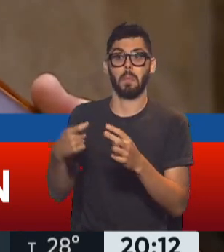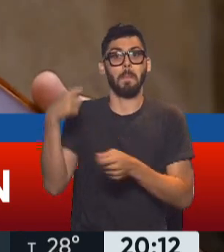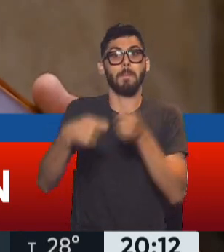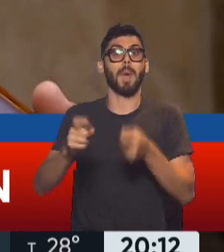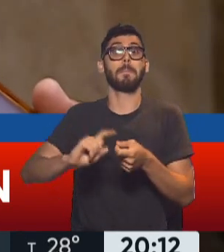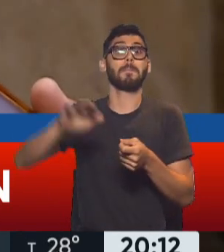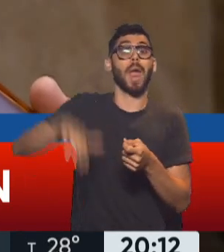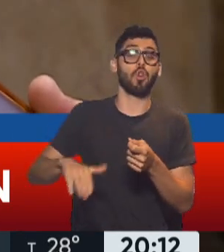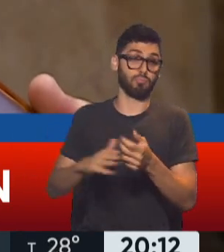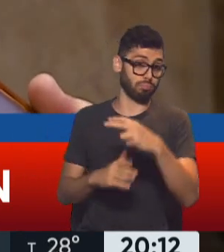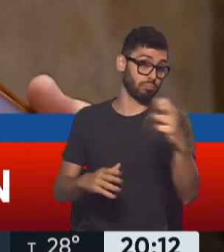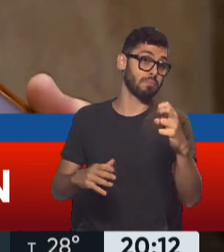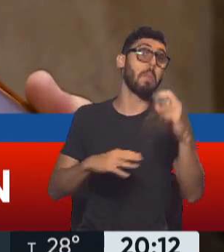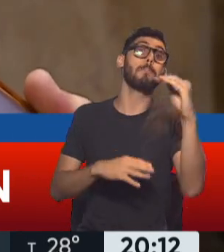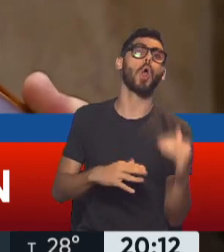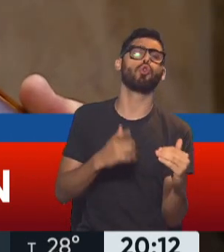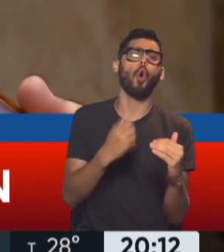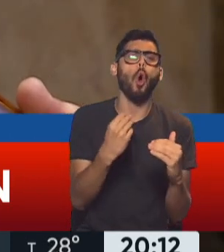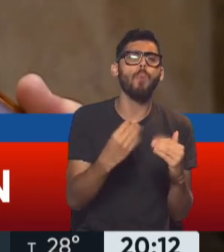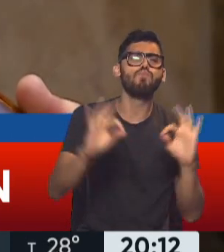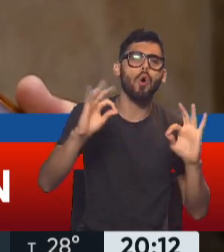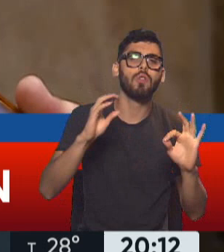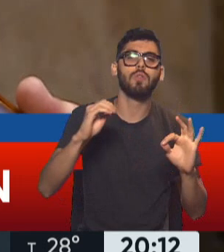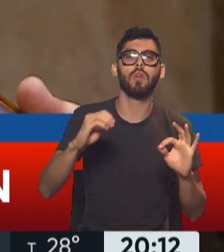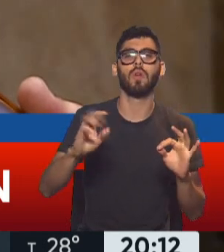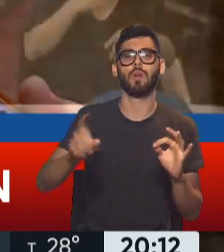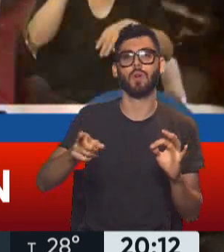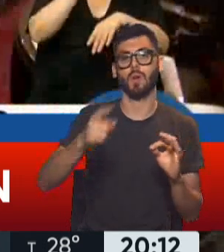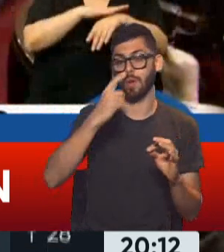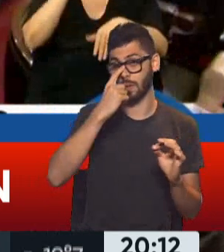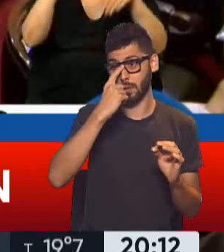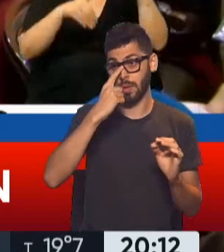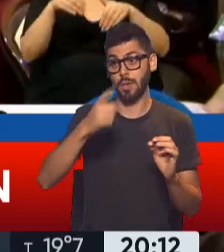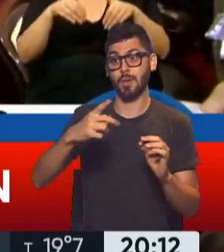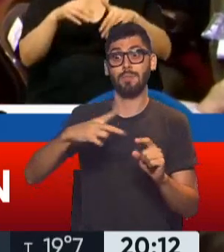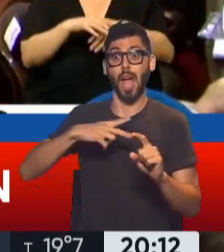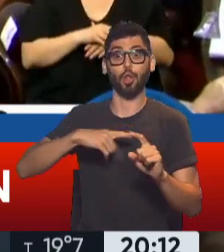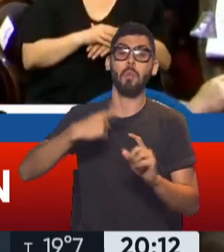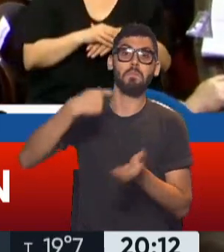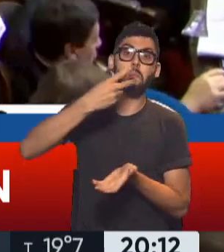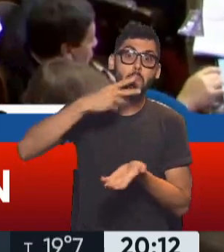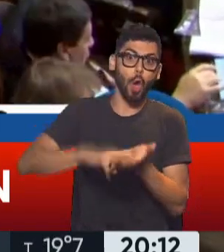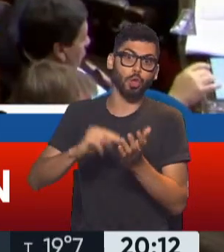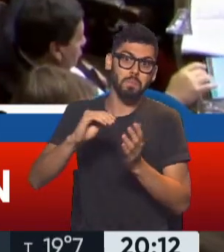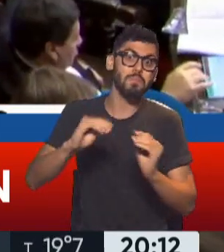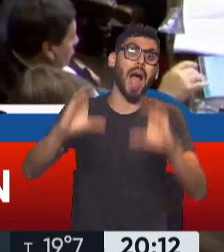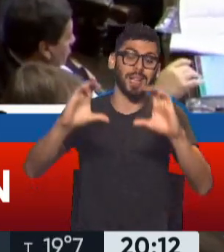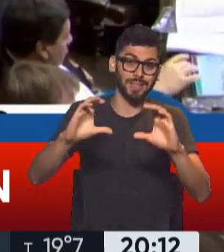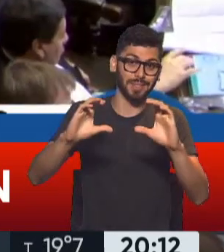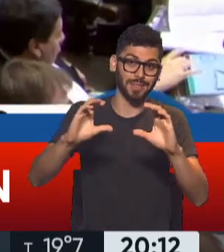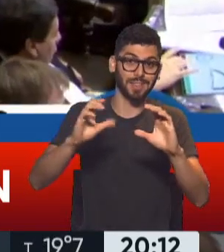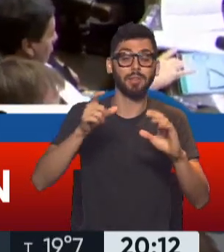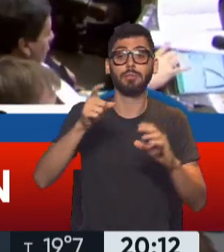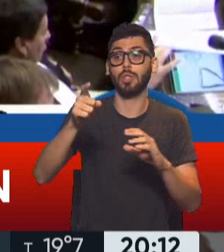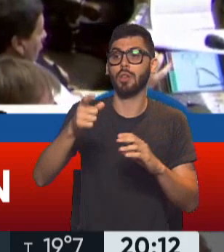compensar, decía, con el incremento de alícuotas a los sectores más pudientes, a quienes exteriorizan